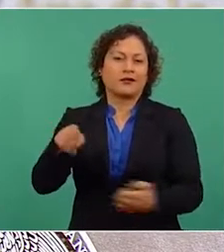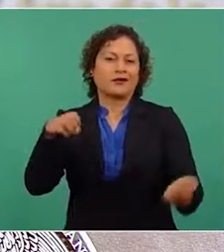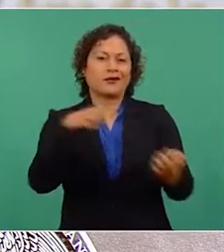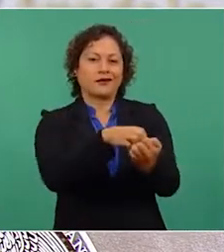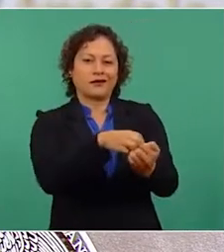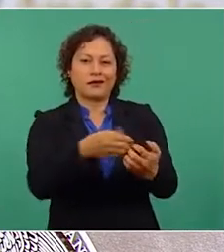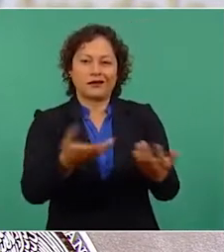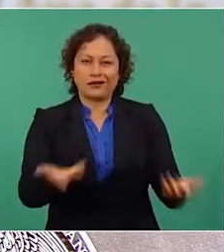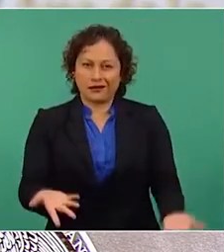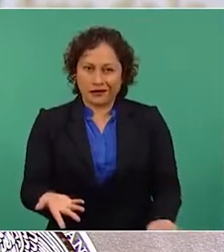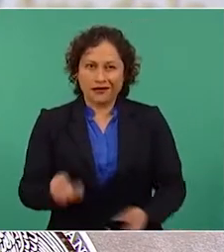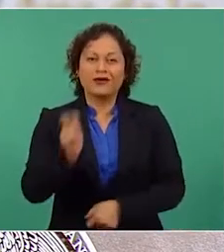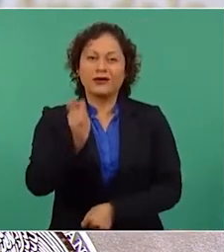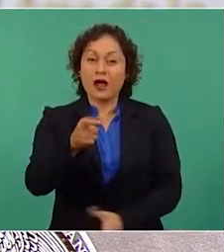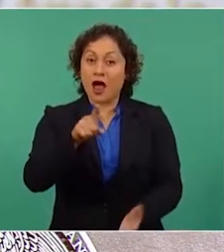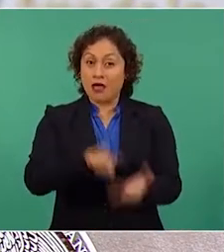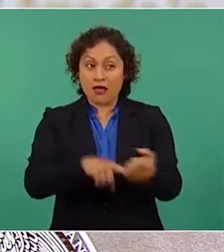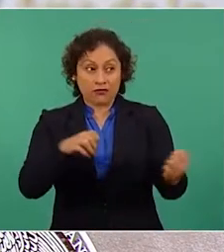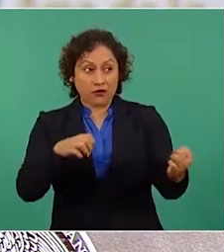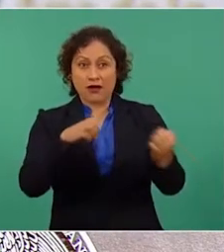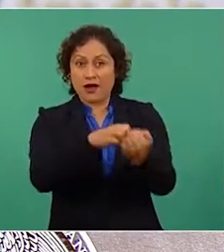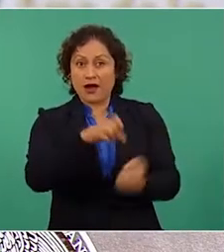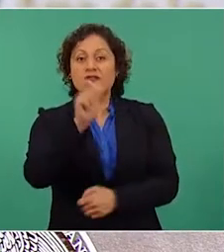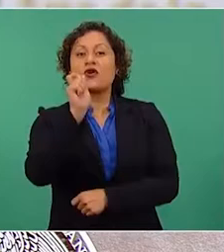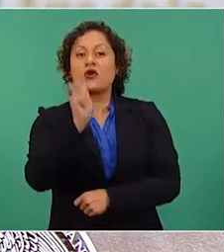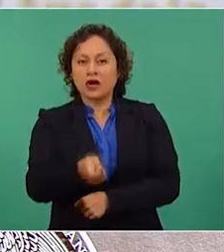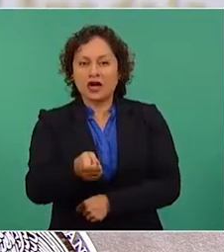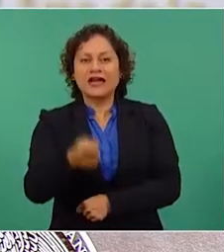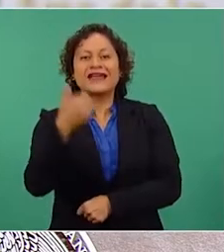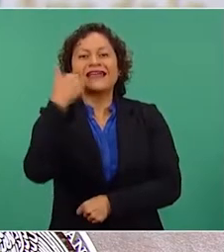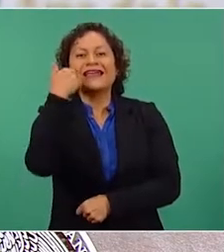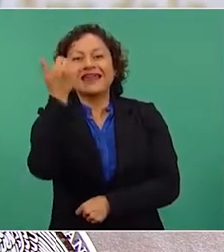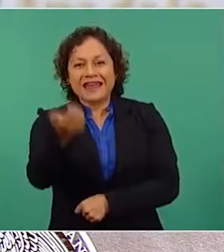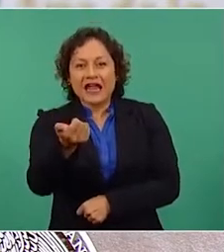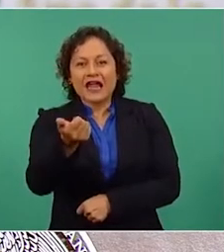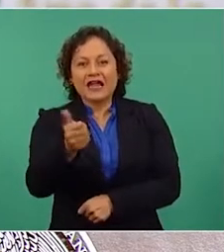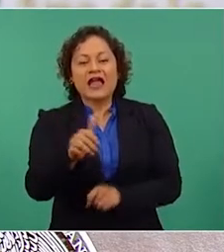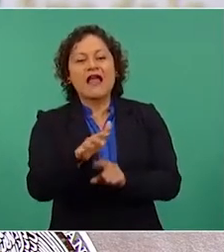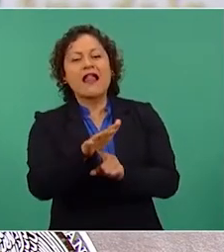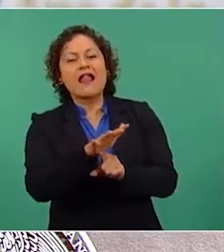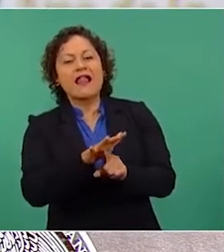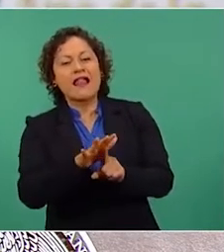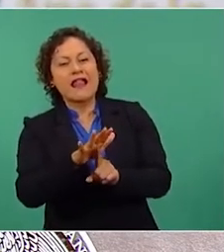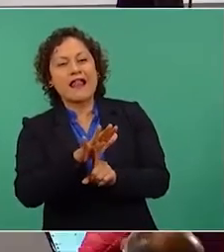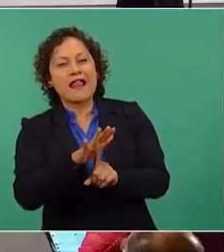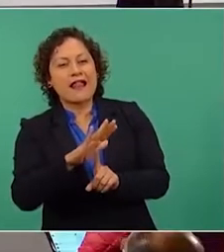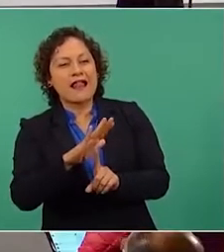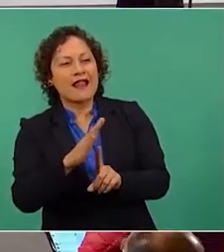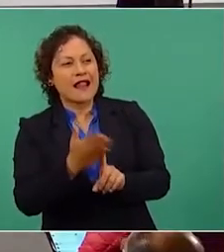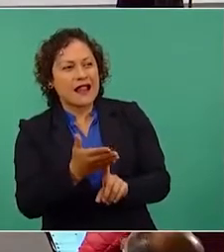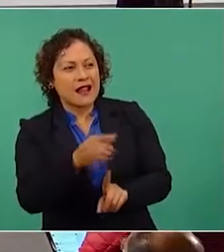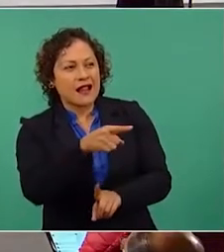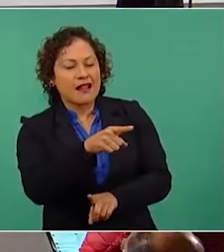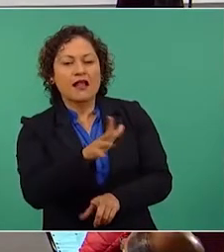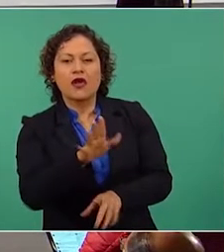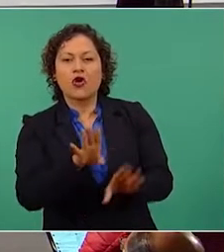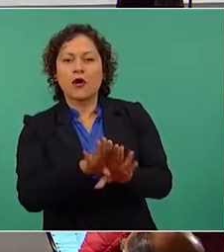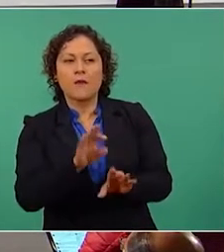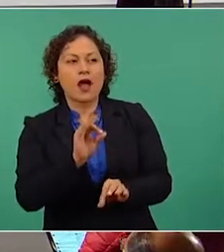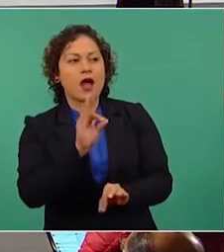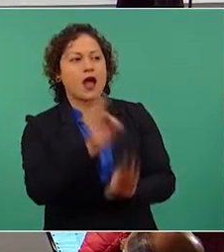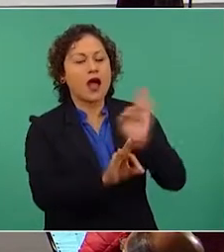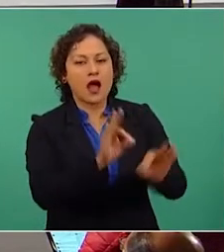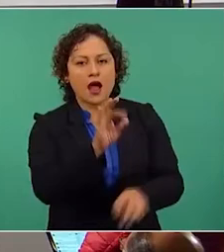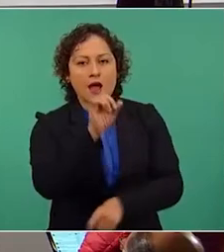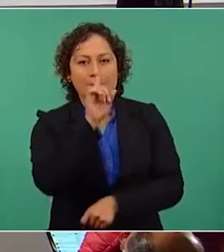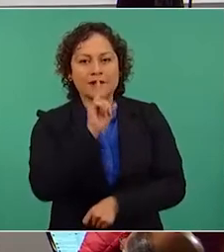incluye una voluntad y una intención de distorsionar la realidad, de mentir. Eso afecta el debate público y